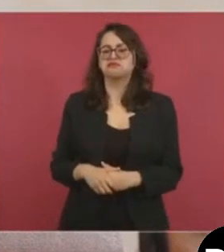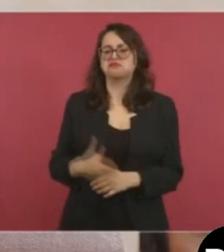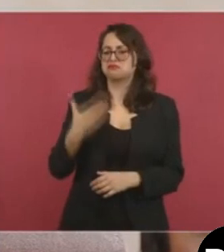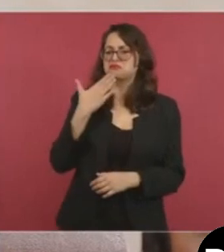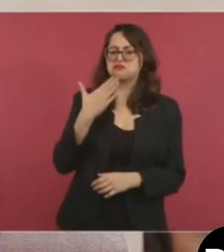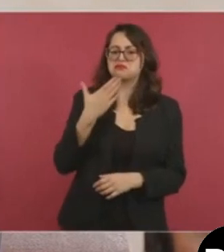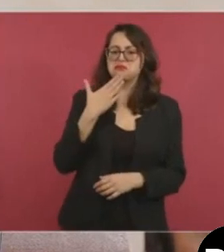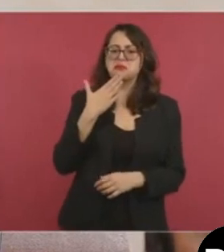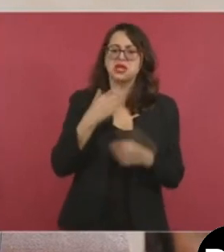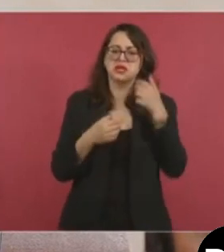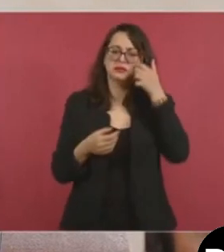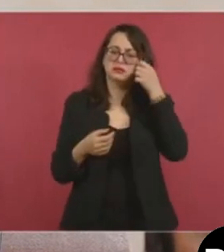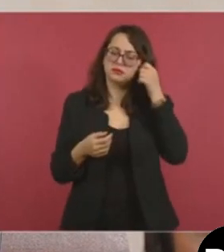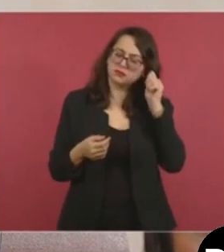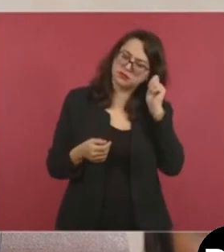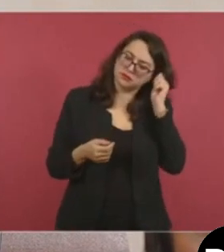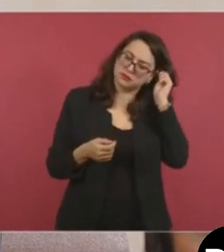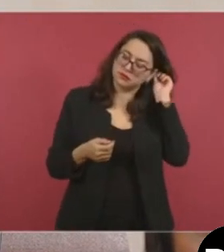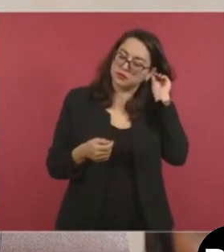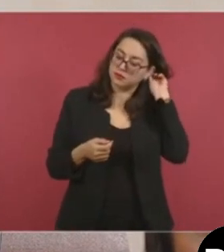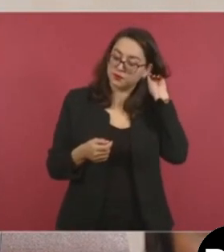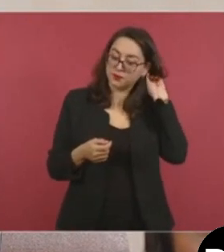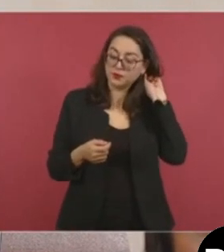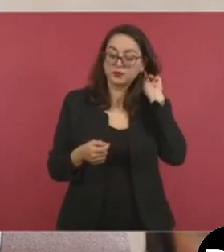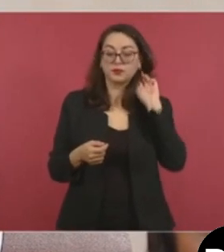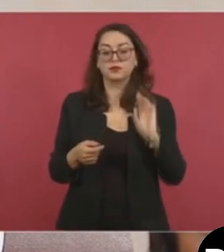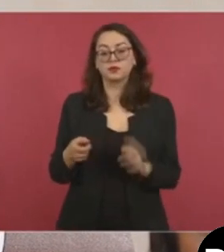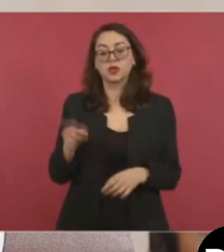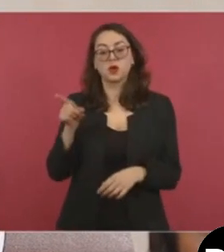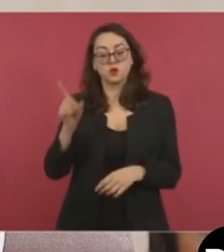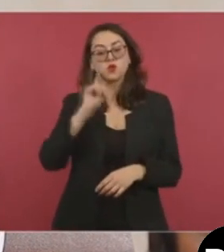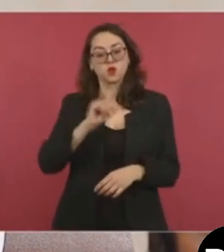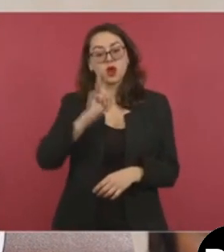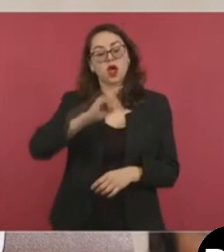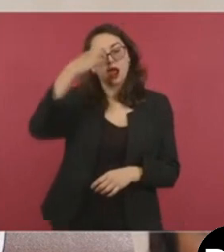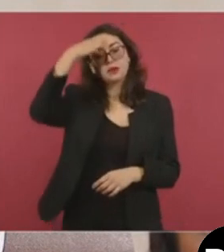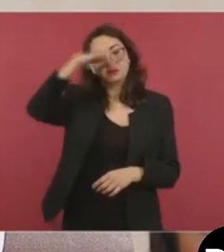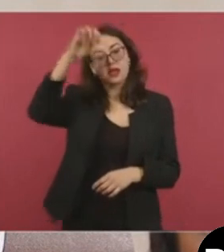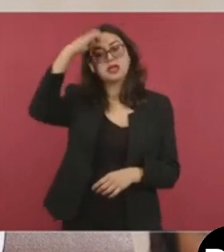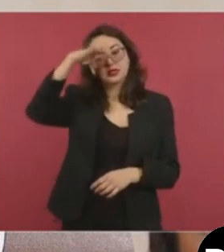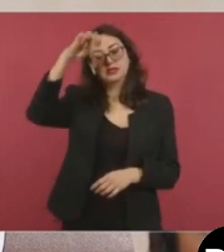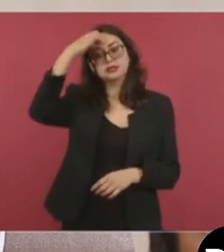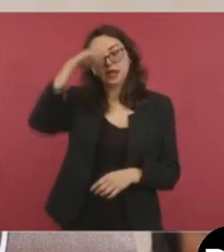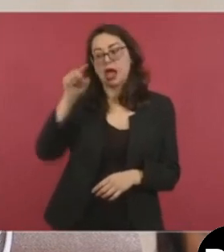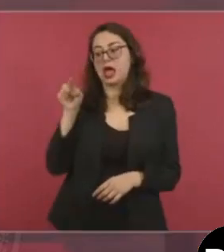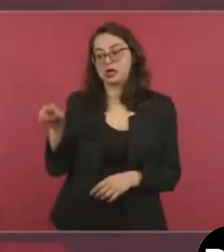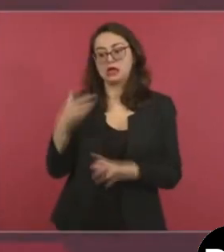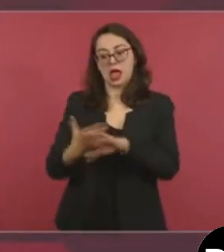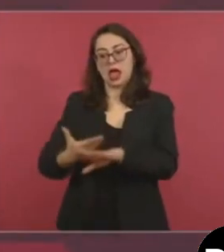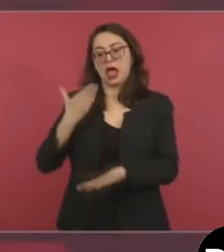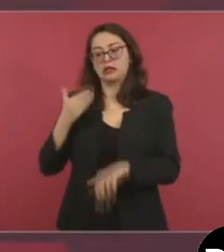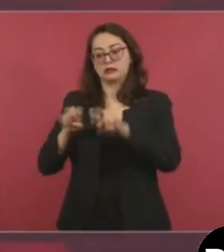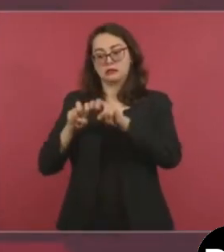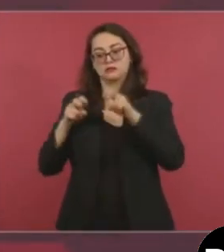magistrada en el Tribunal